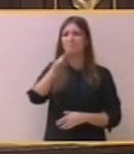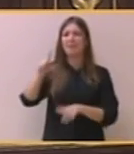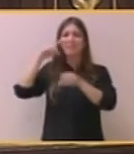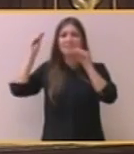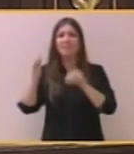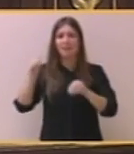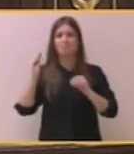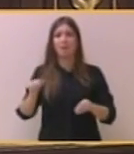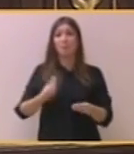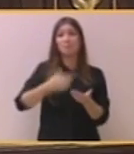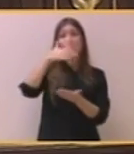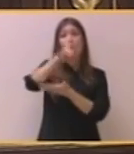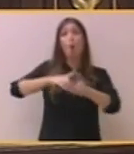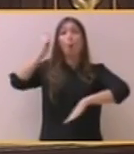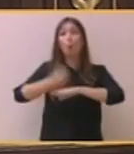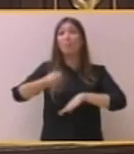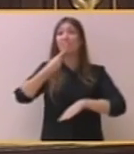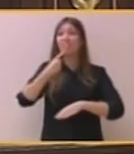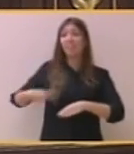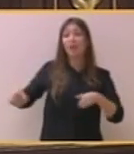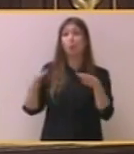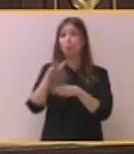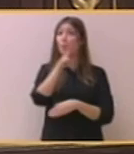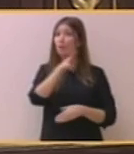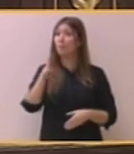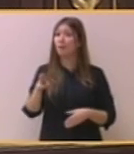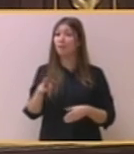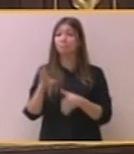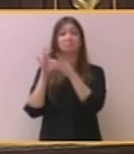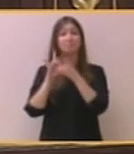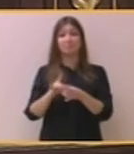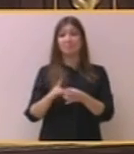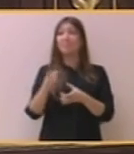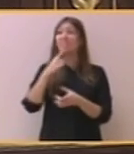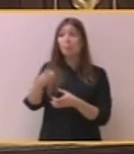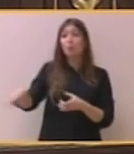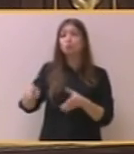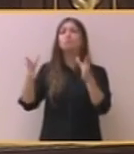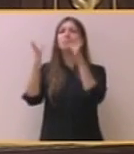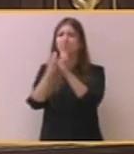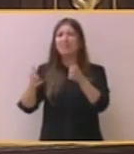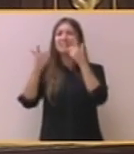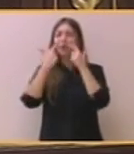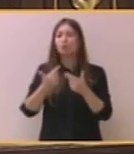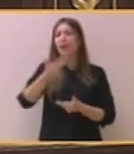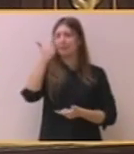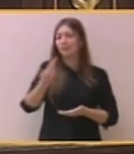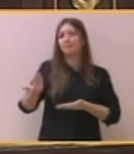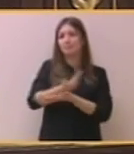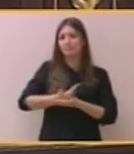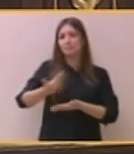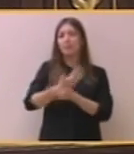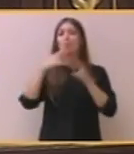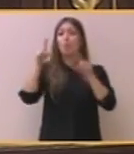del señor juez y con la misma fórmula que la señora Mato, como partícipe a título lucrativo de la trama sometida